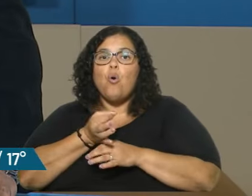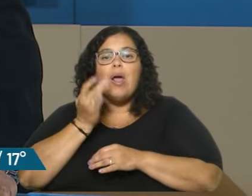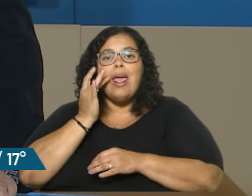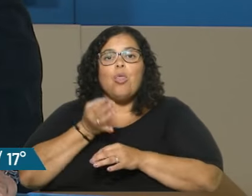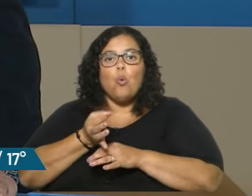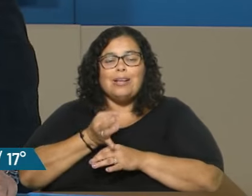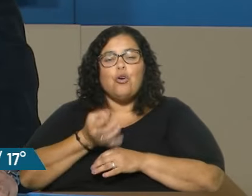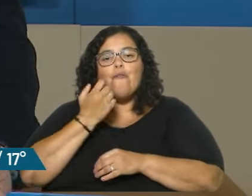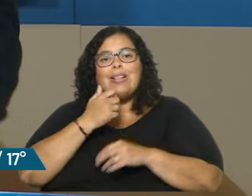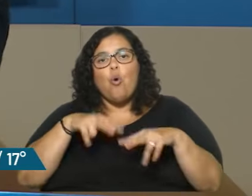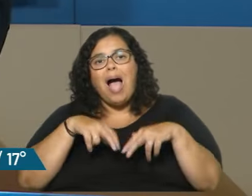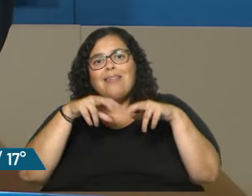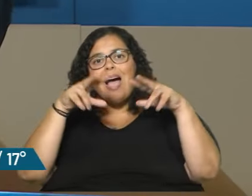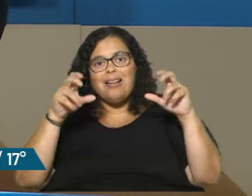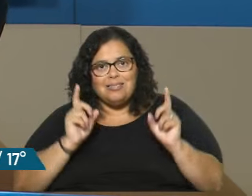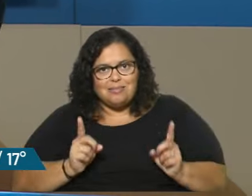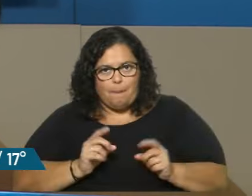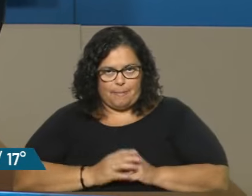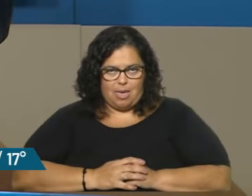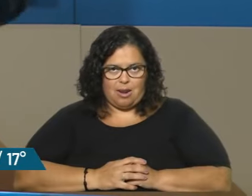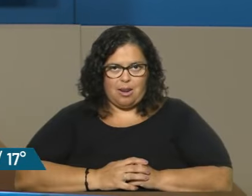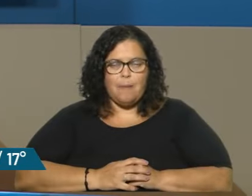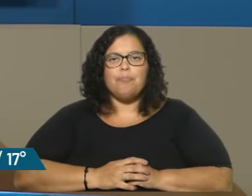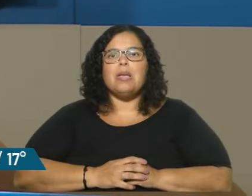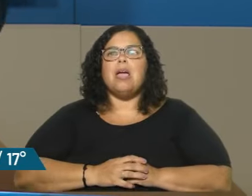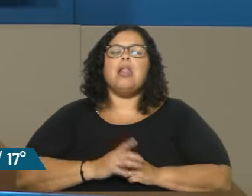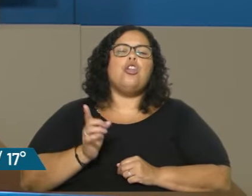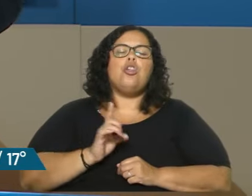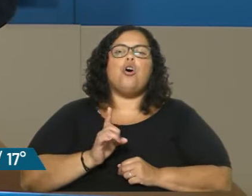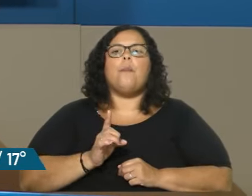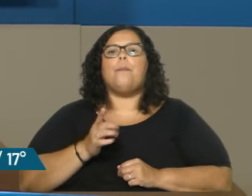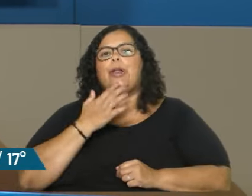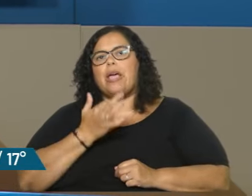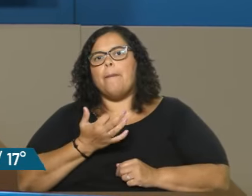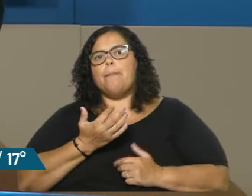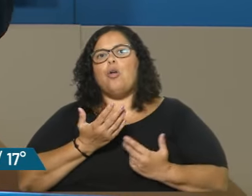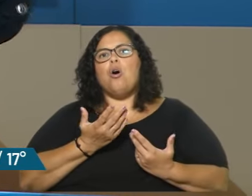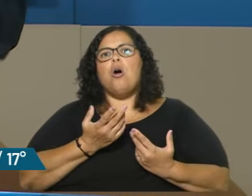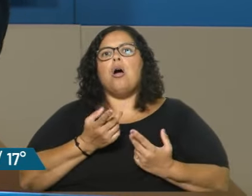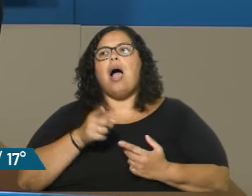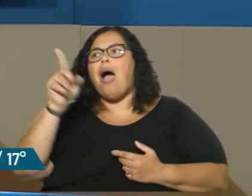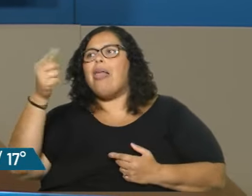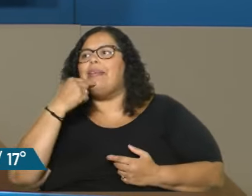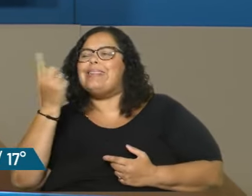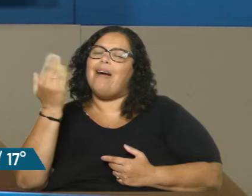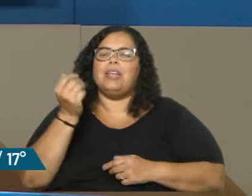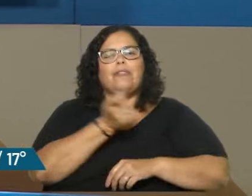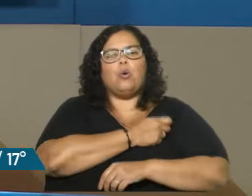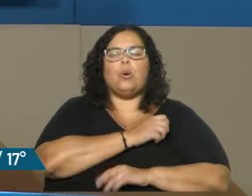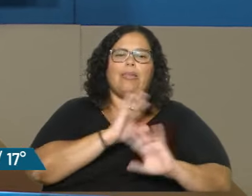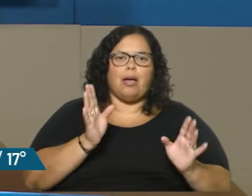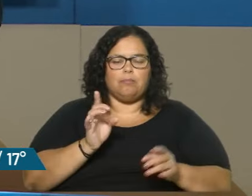análisis. Pero análisis, no porque lo dijo fulanito, vamos a aplicar una vacuna, porque lo dijo menganito. No.